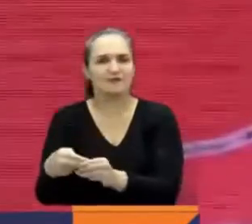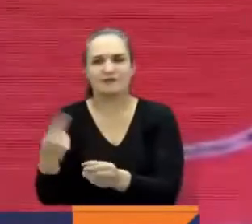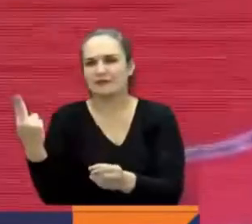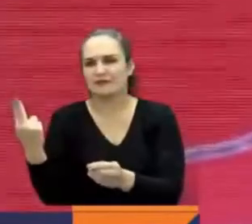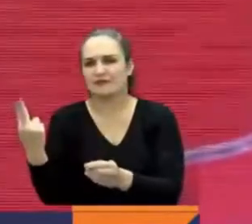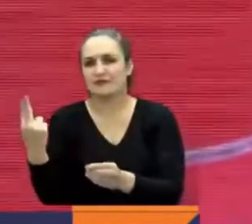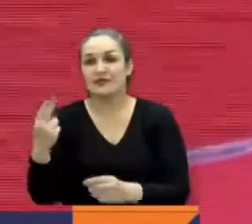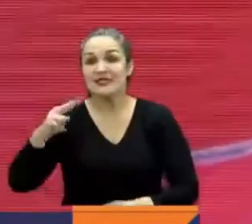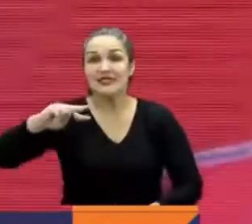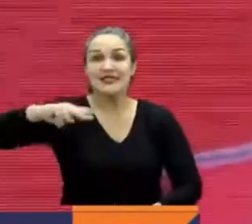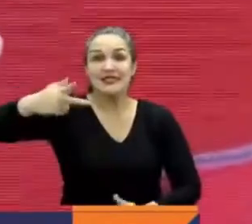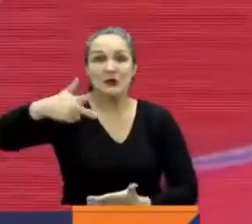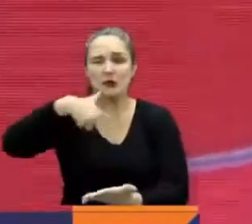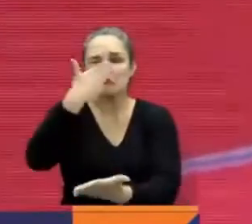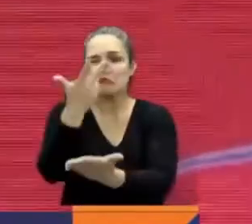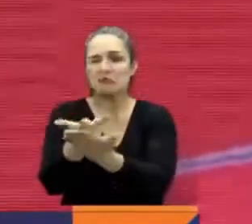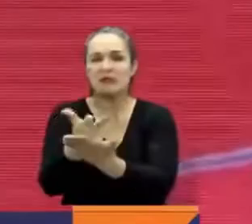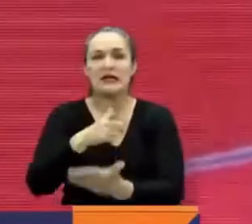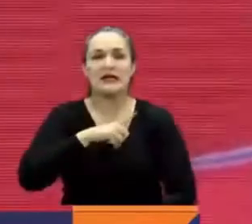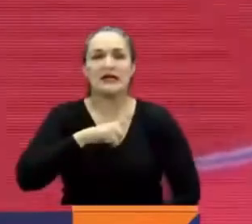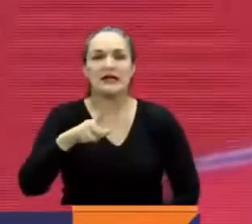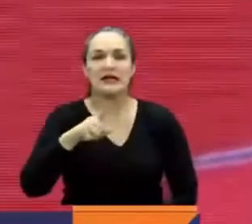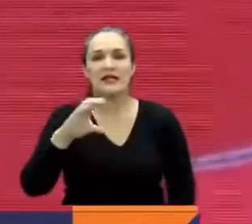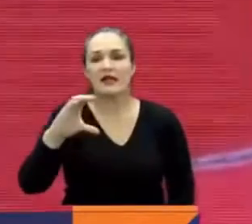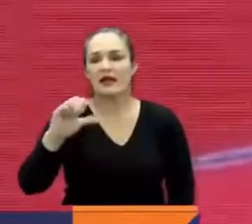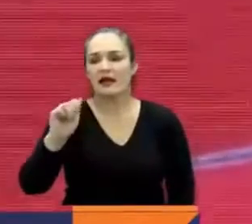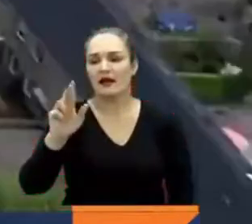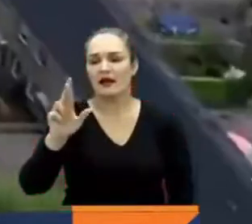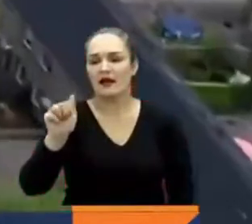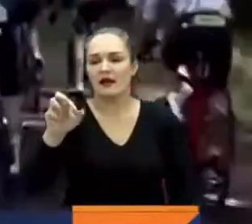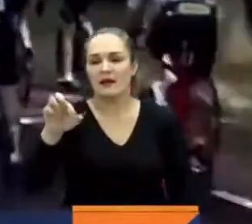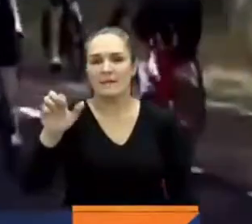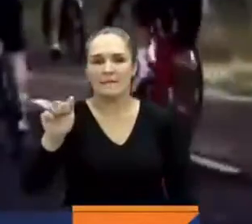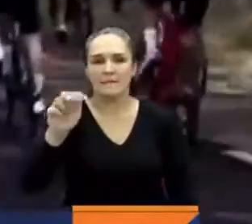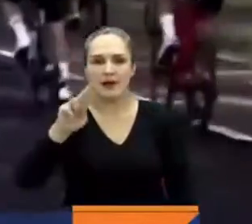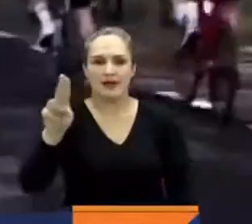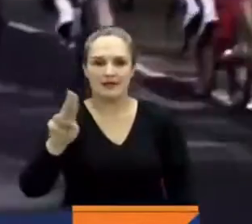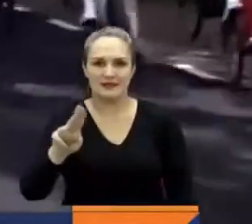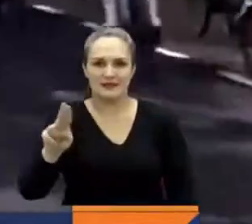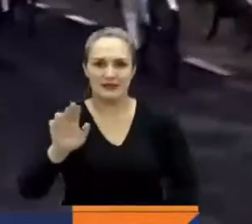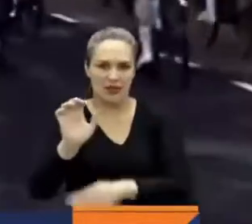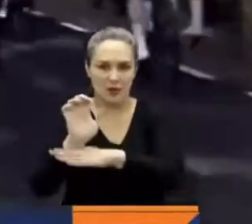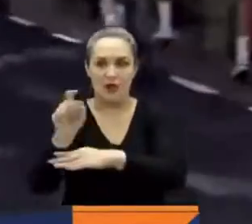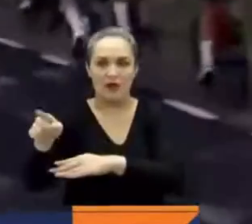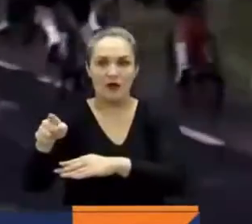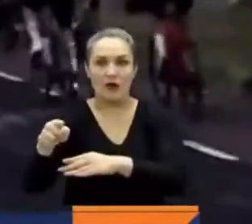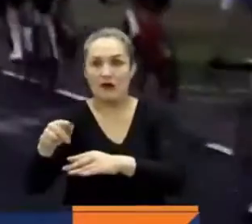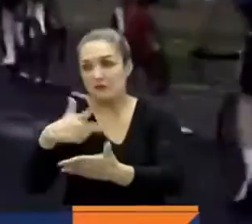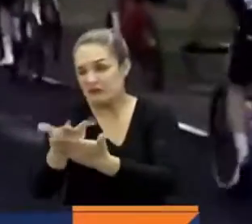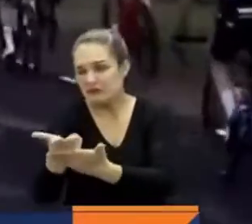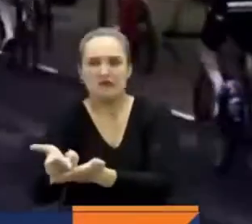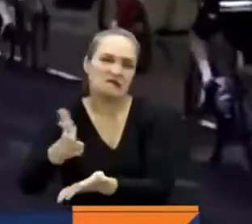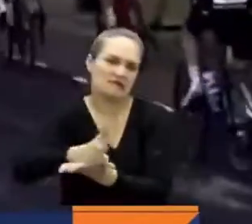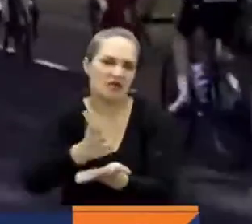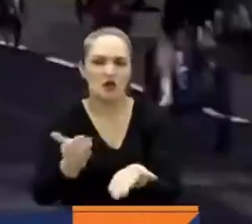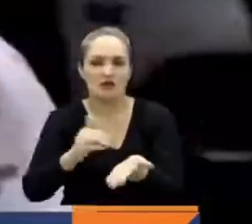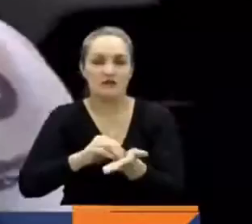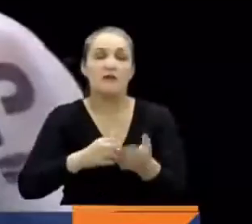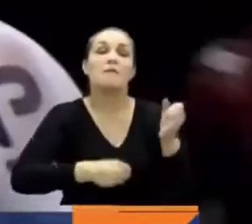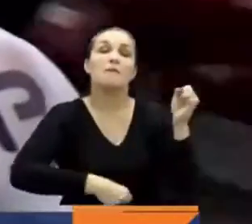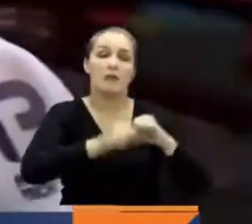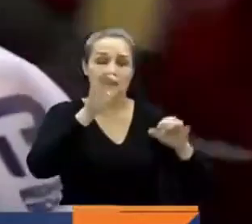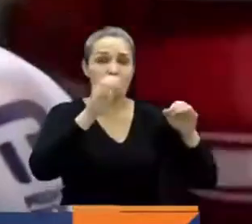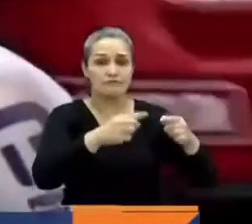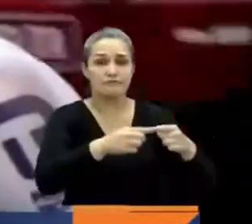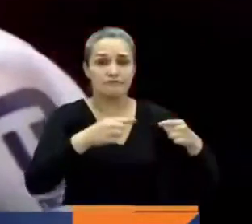el protagonista, el líder del Ineo, Richard Carapaz, afortunadamente, pasó sin consecuencias en el final. Ganó Bennett, superando